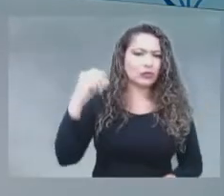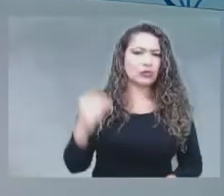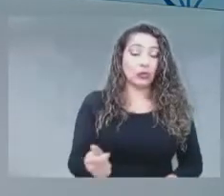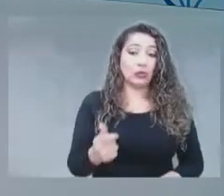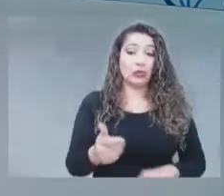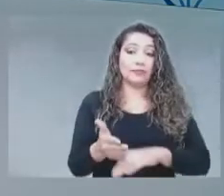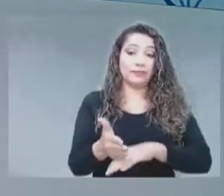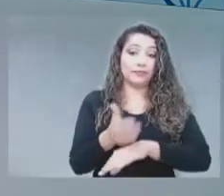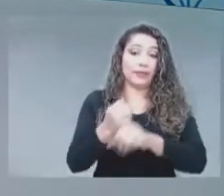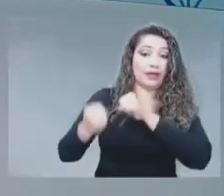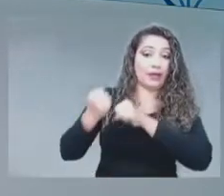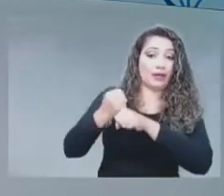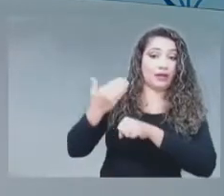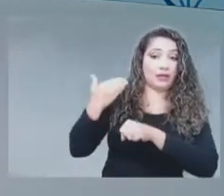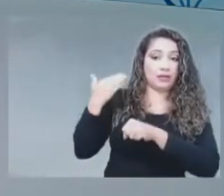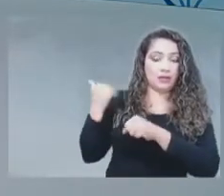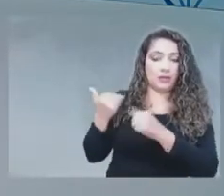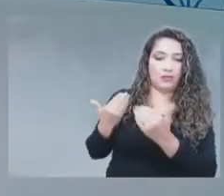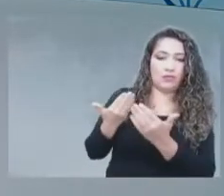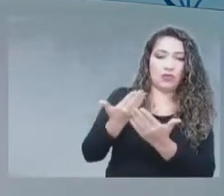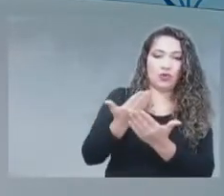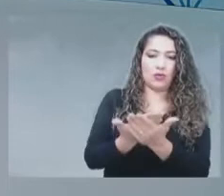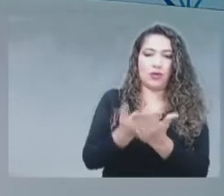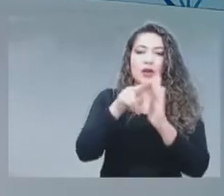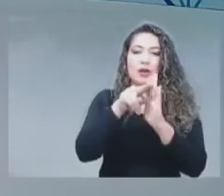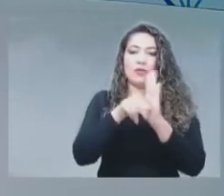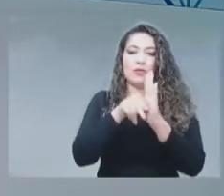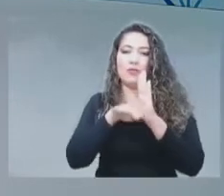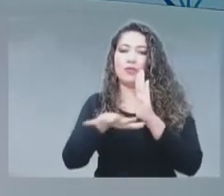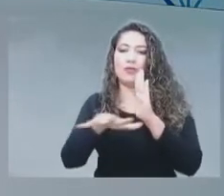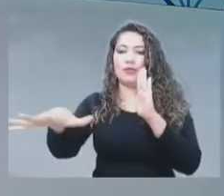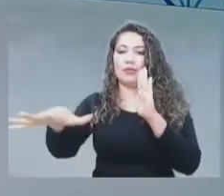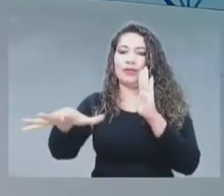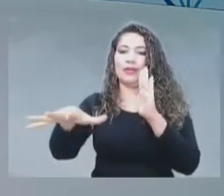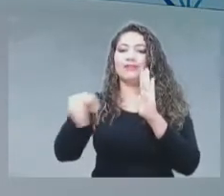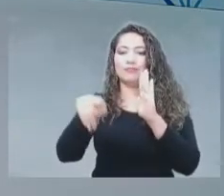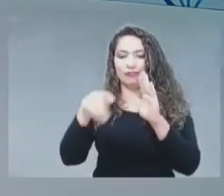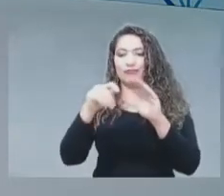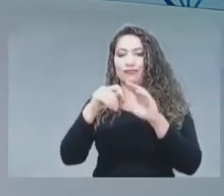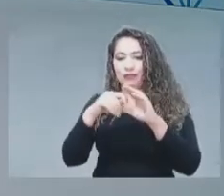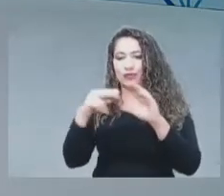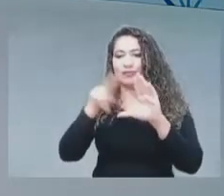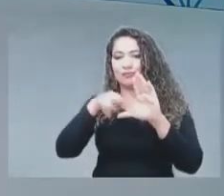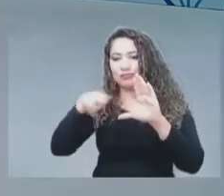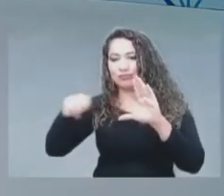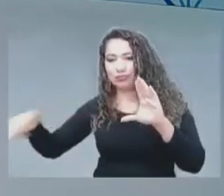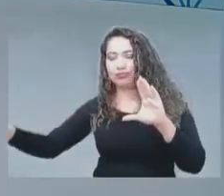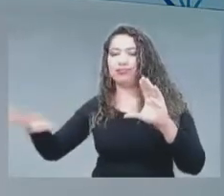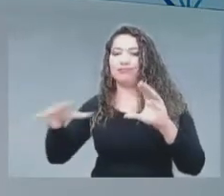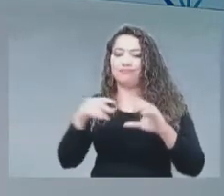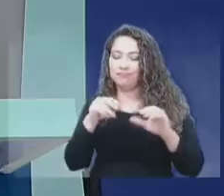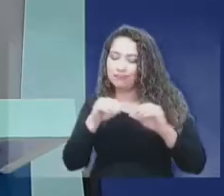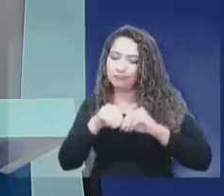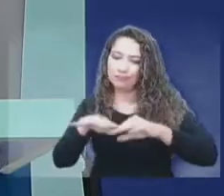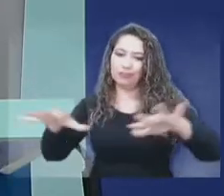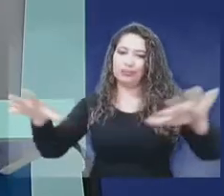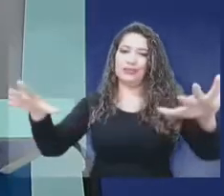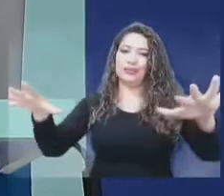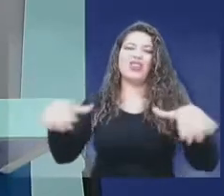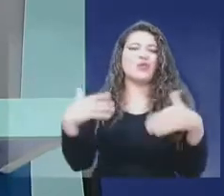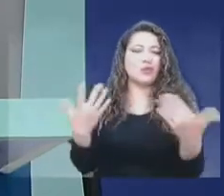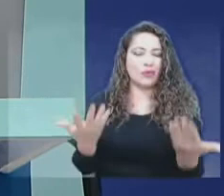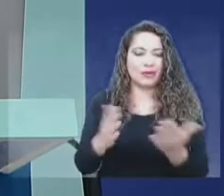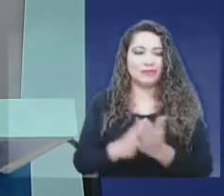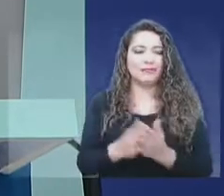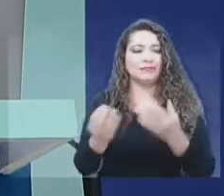política de espectro. Una propuesta que ya más adelante les voy a mostrar el detalle. Una propuesta para un periodo de